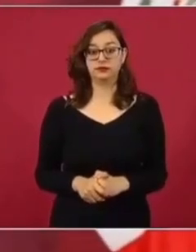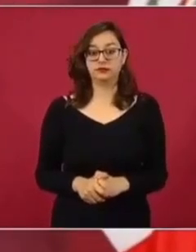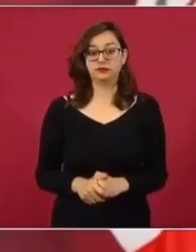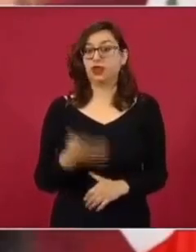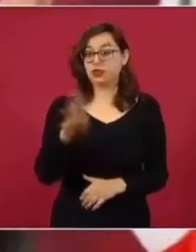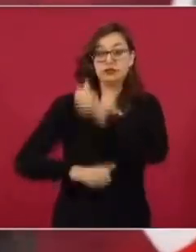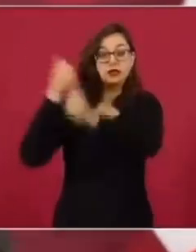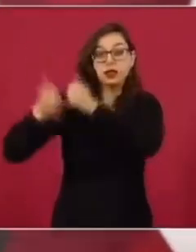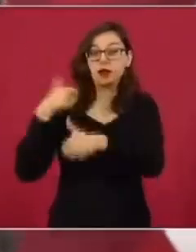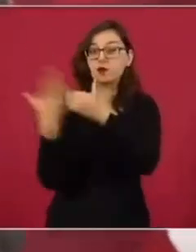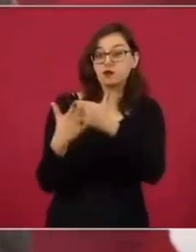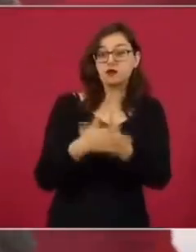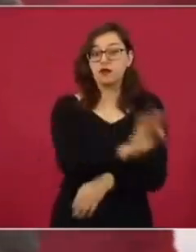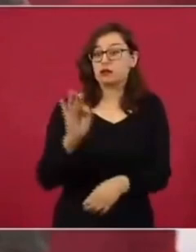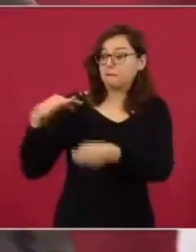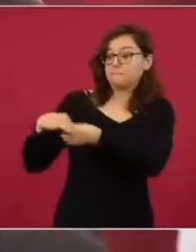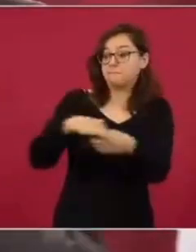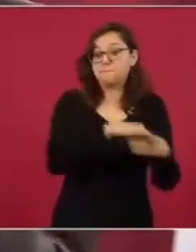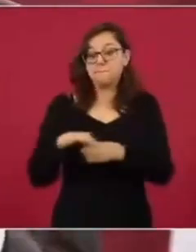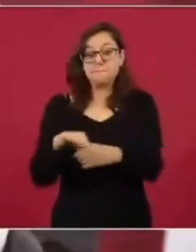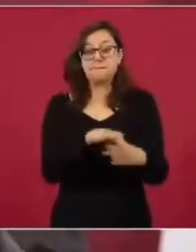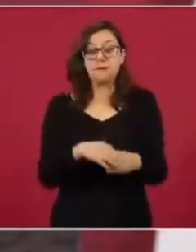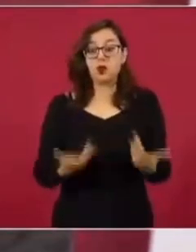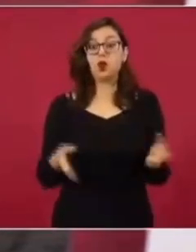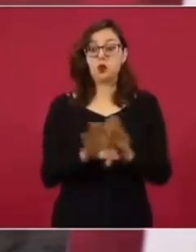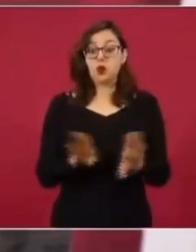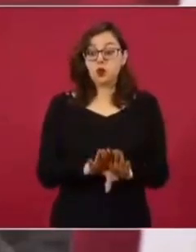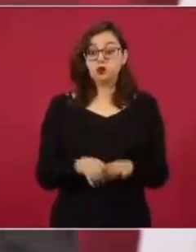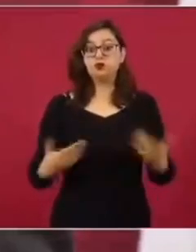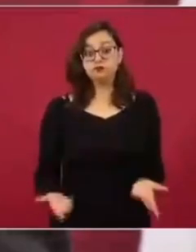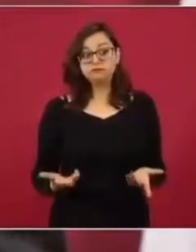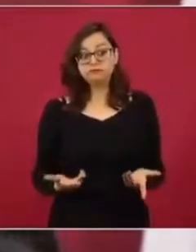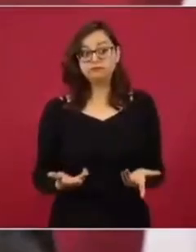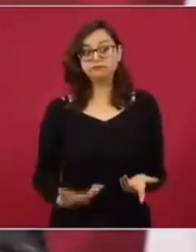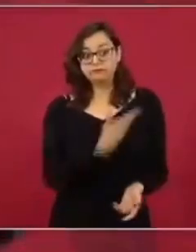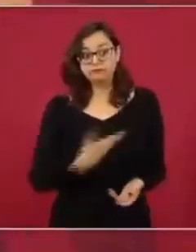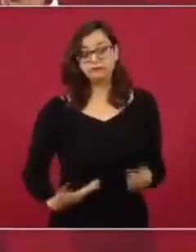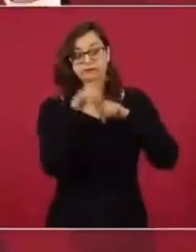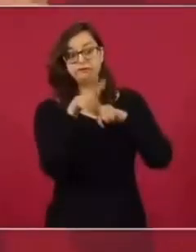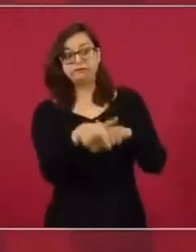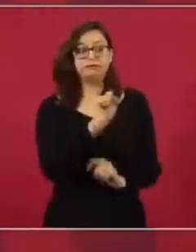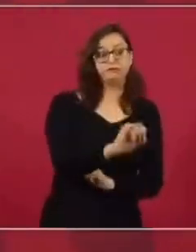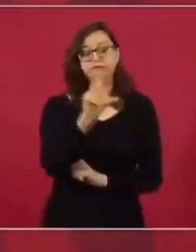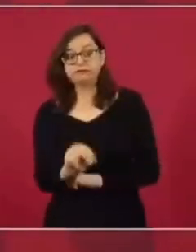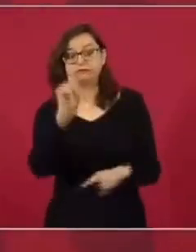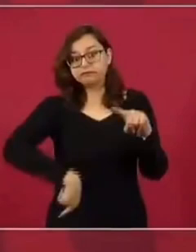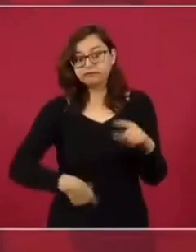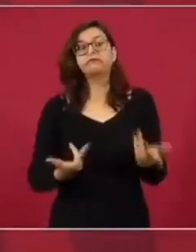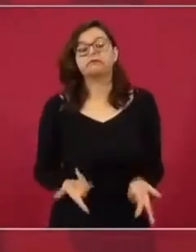10 de abril va a haber una consulta. Se conoce a este proceso como revocación del mandato.